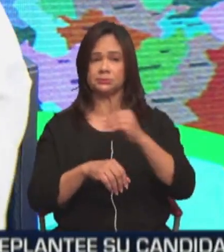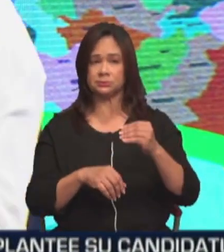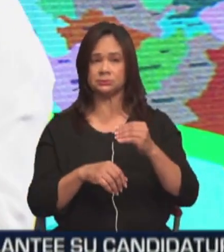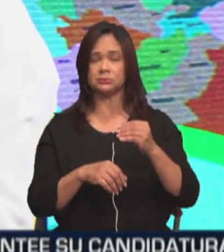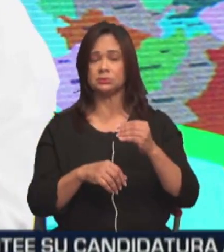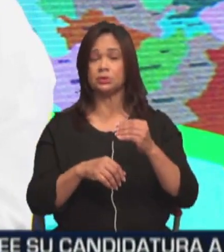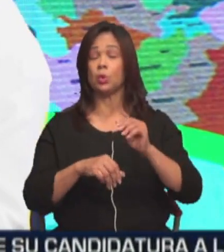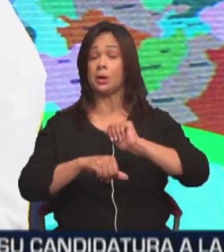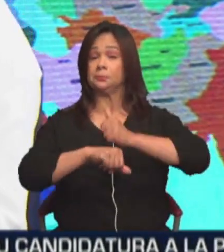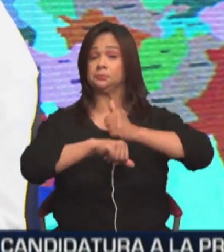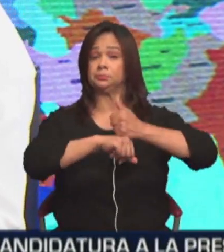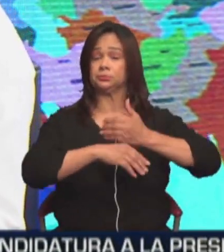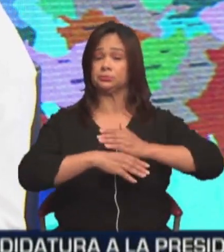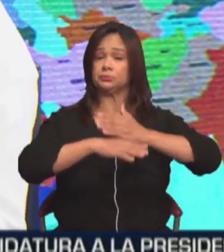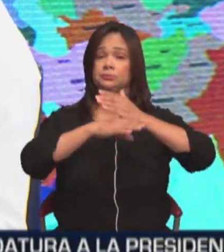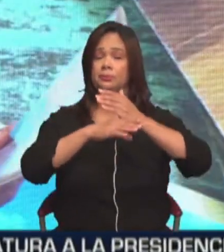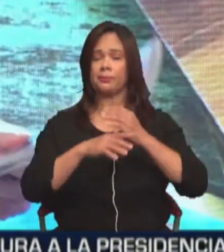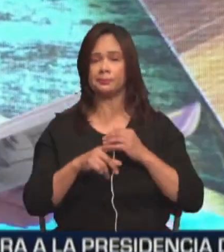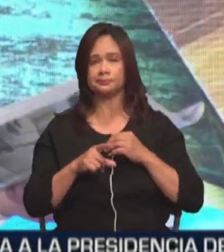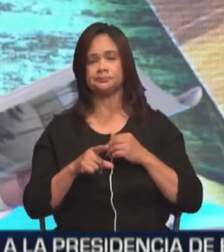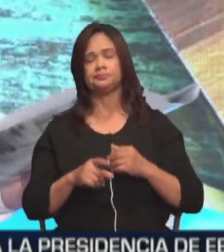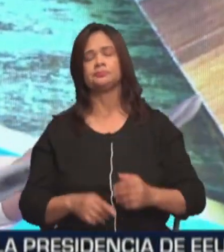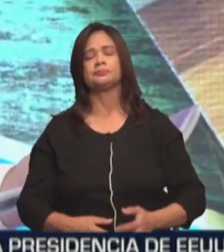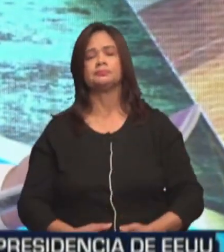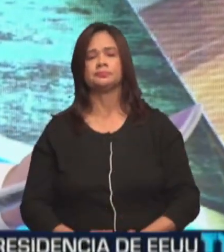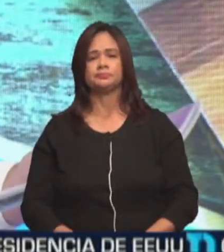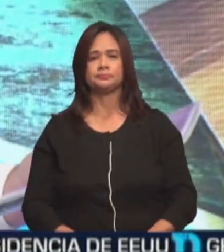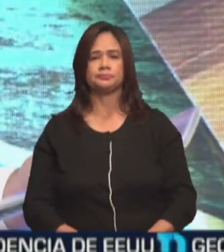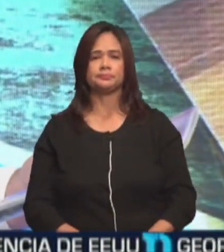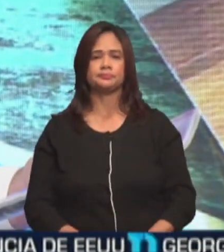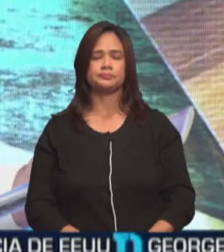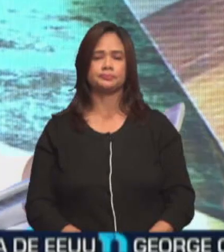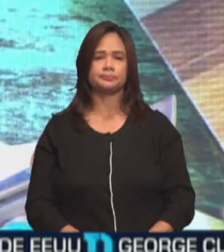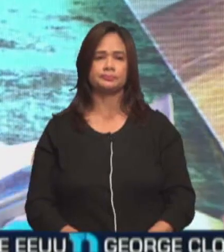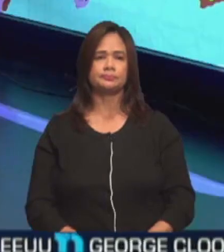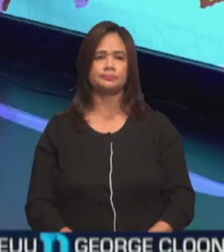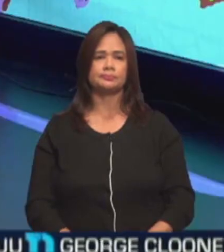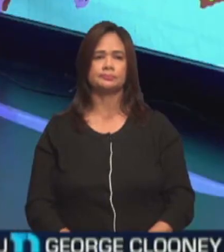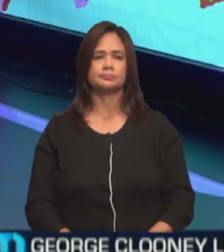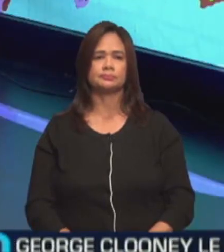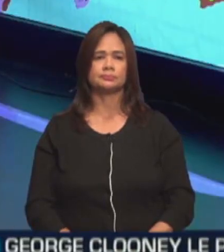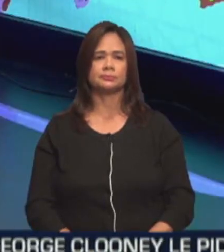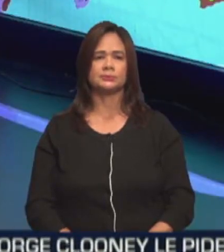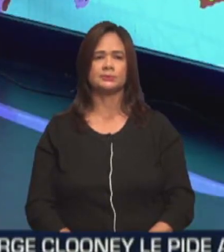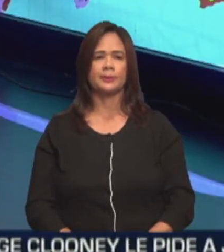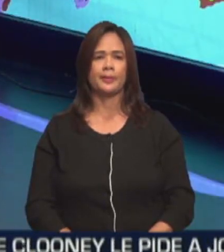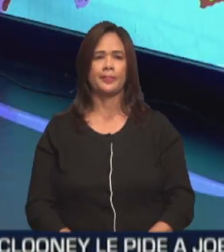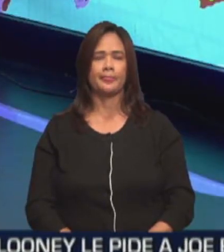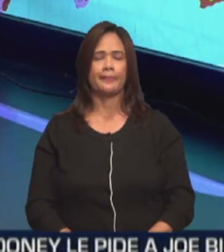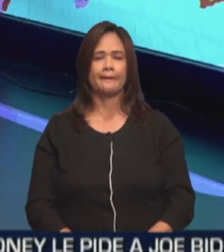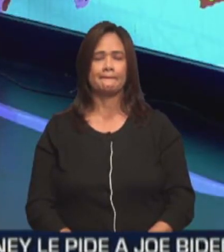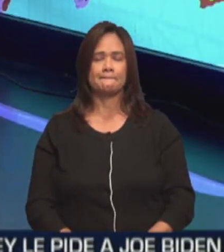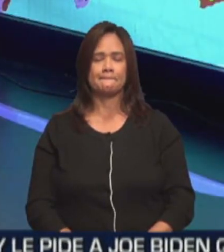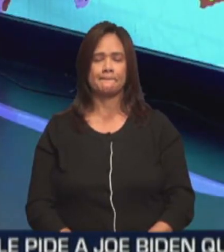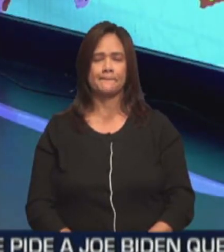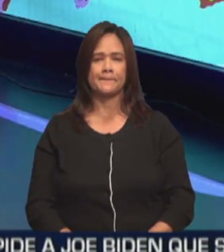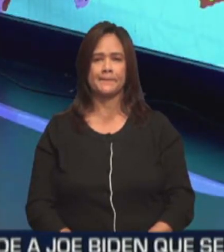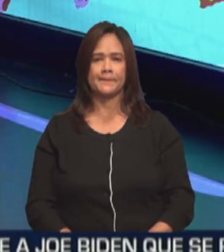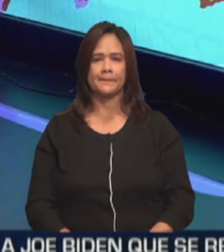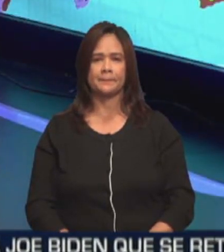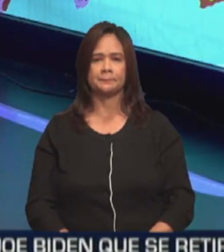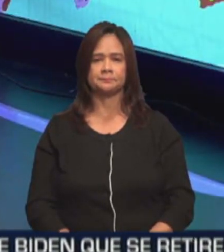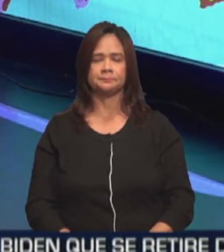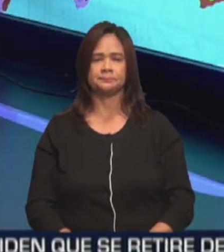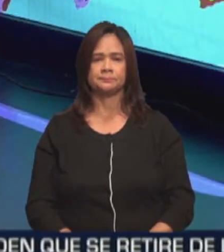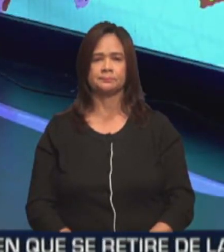viene. Y lo que viene. Yo no quiero dejar de... Está tibia esa. No, esa está caliente. Está tibia. Despedir a Miguel